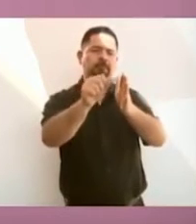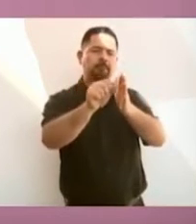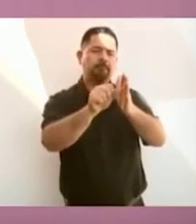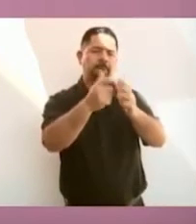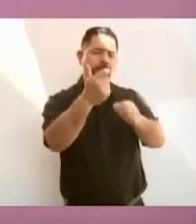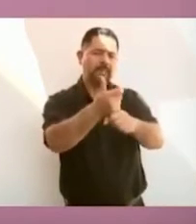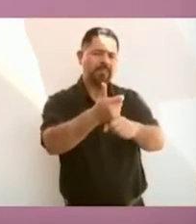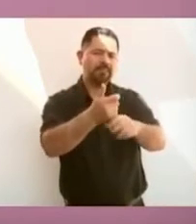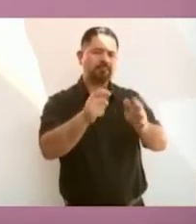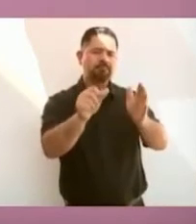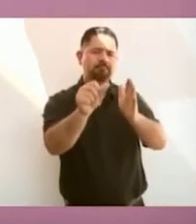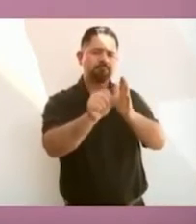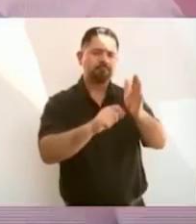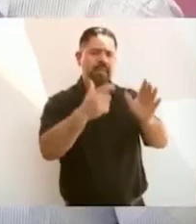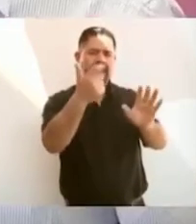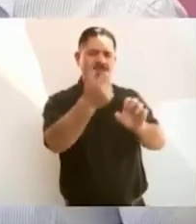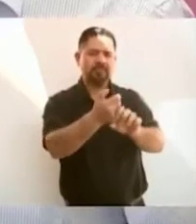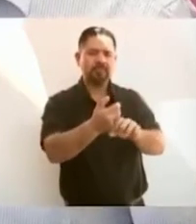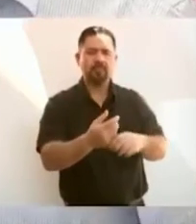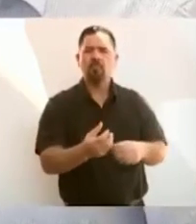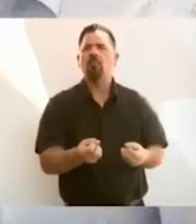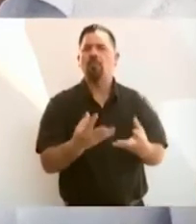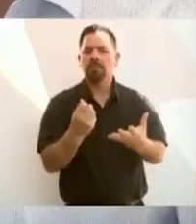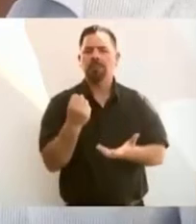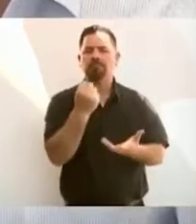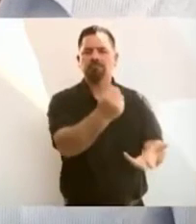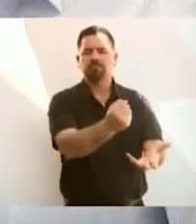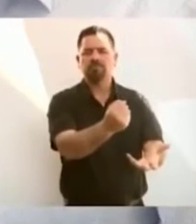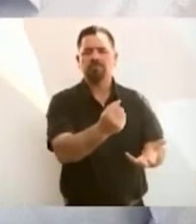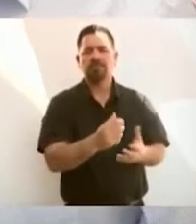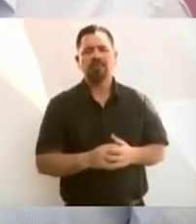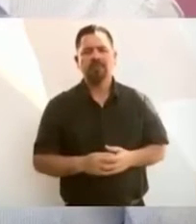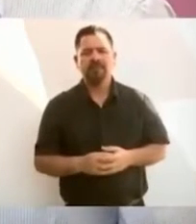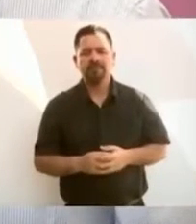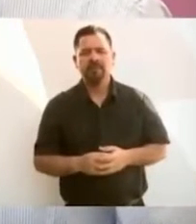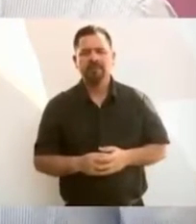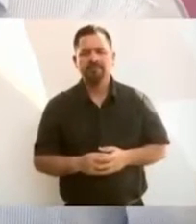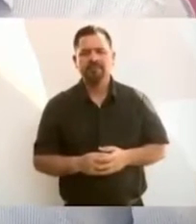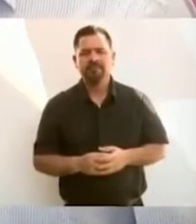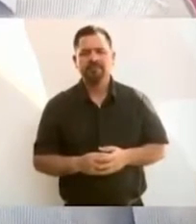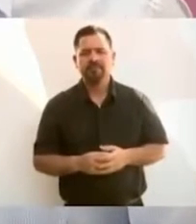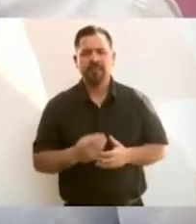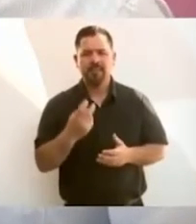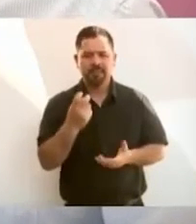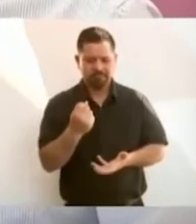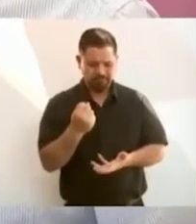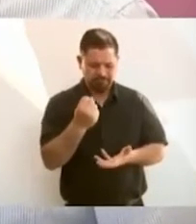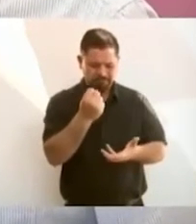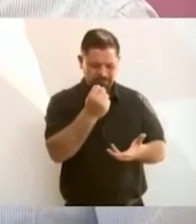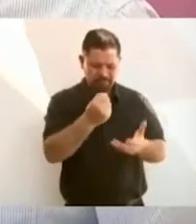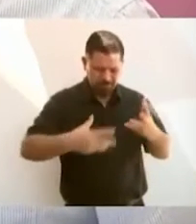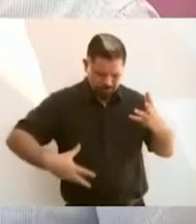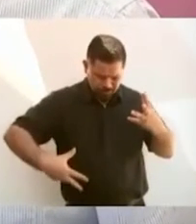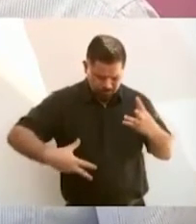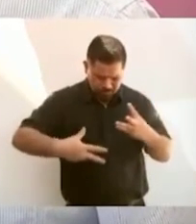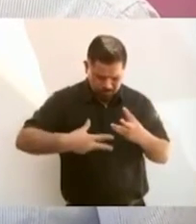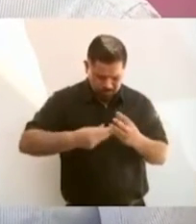invertimos en estos créditos?